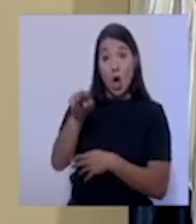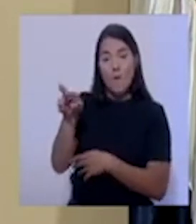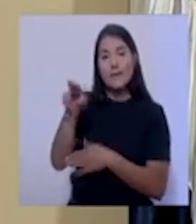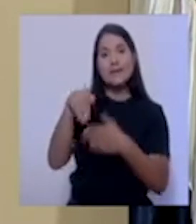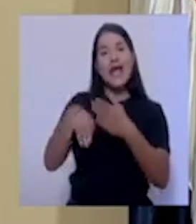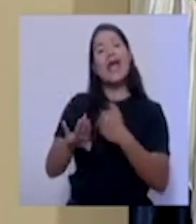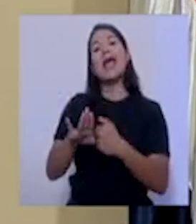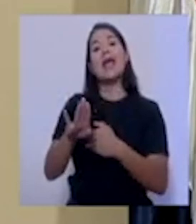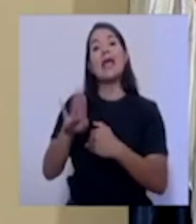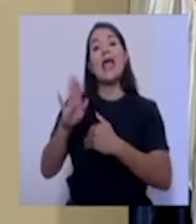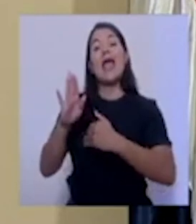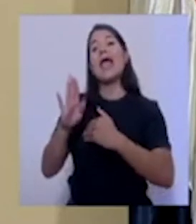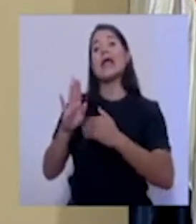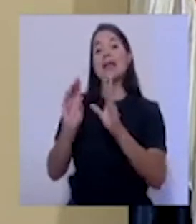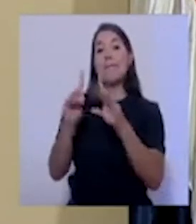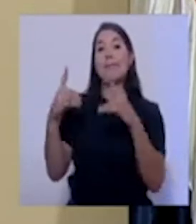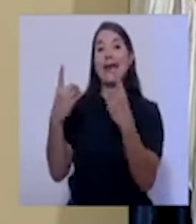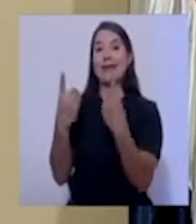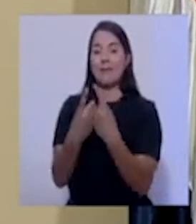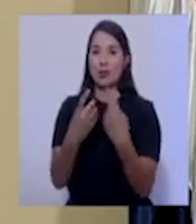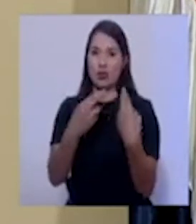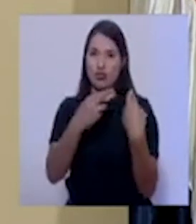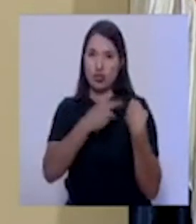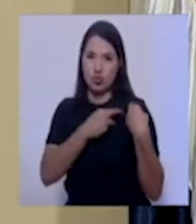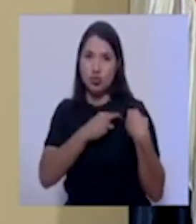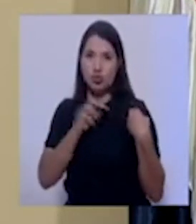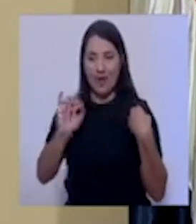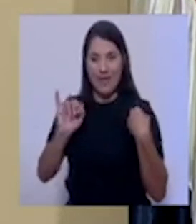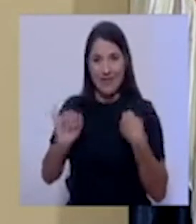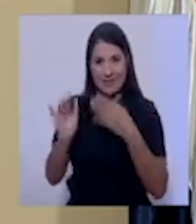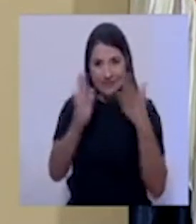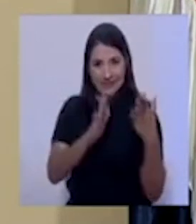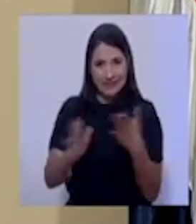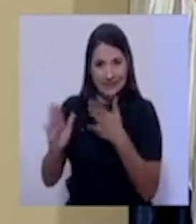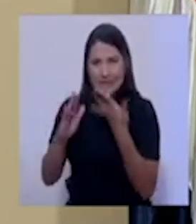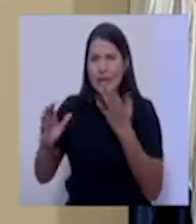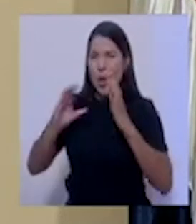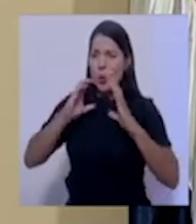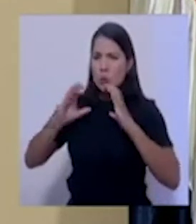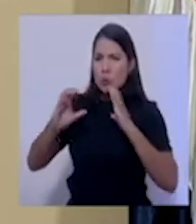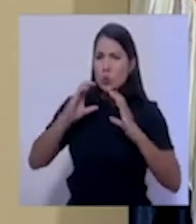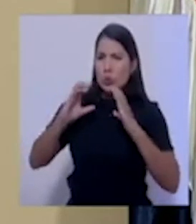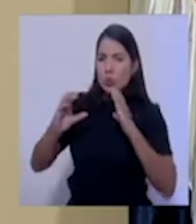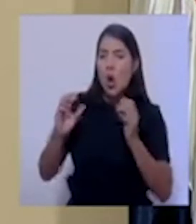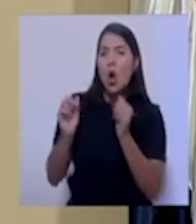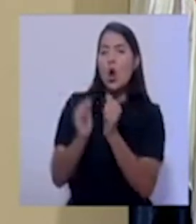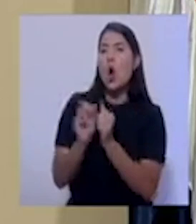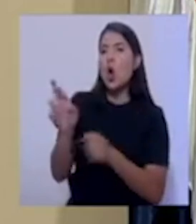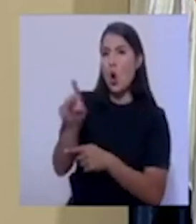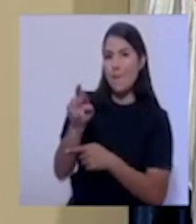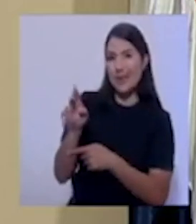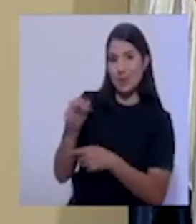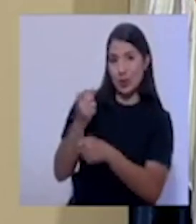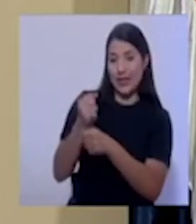han estado trabajando fuertemente en conjunto con personal del hospital desde hace más de 15 días y con mucha